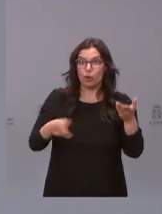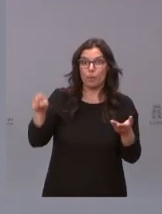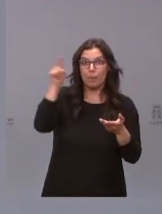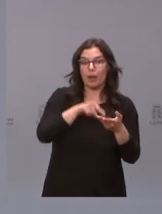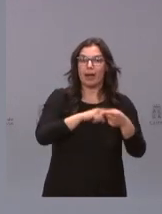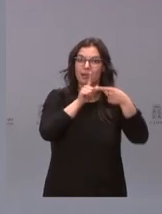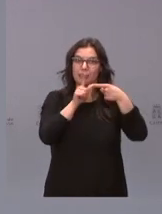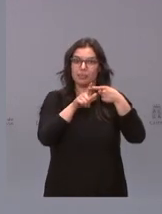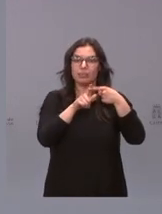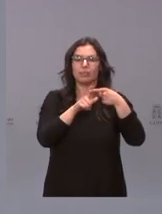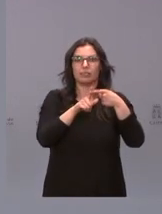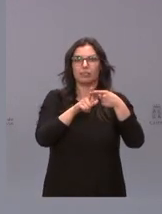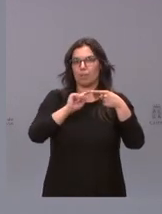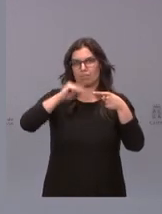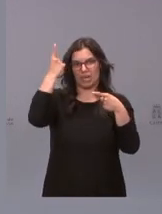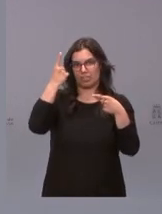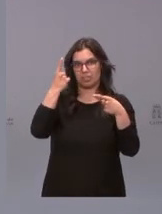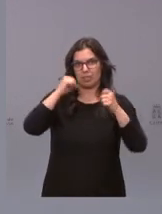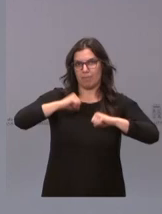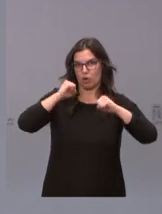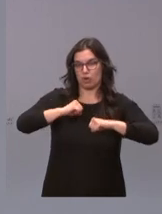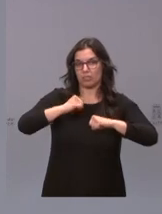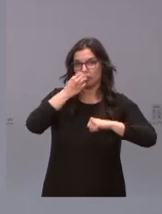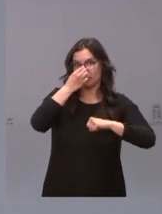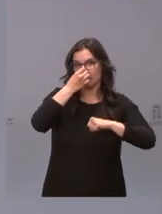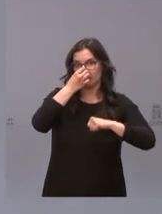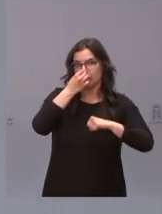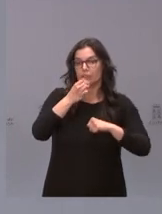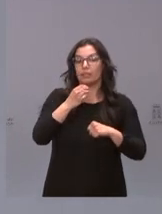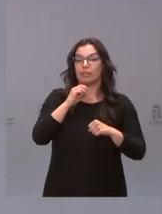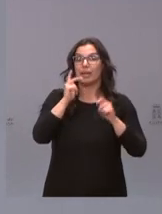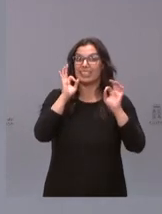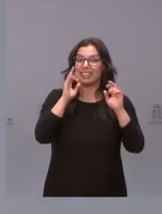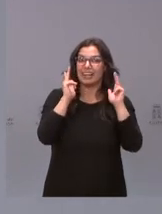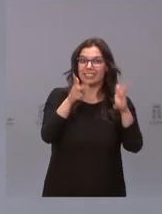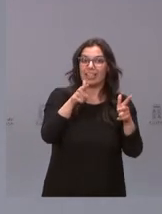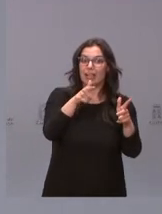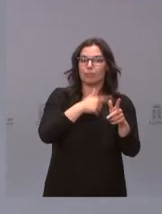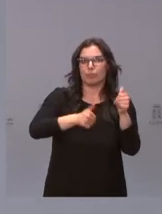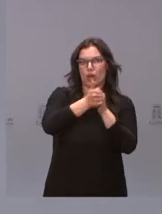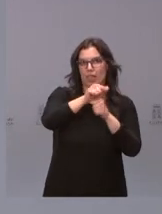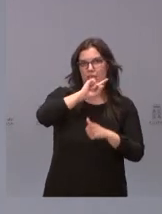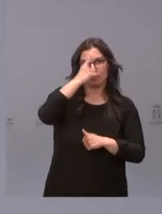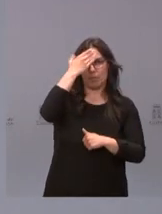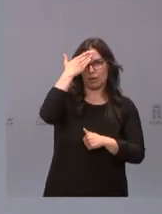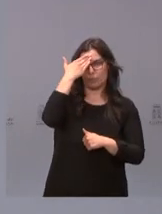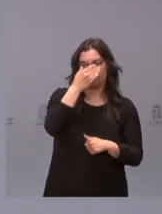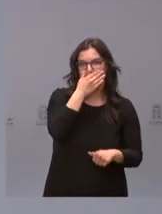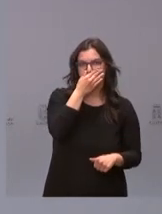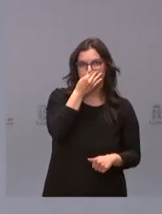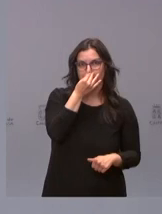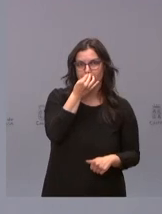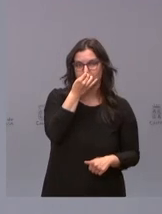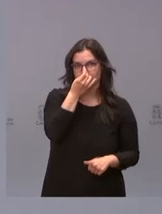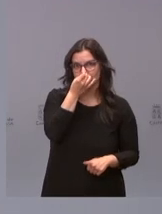en residencias. Ese era nuestro objetivo número uno, vacunar a las personas mayores en las residencias. En segundo